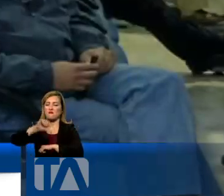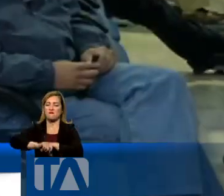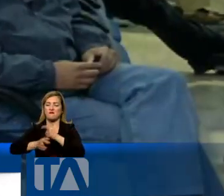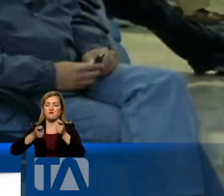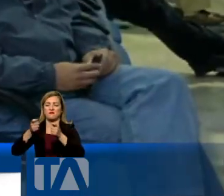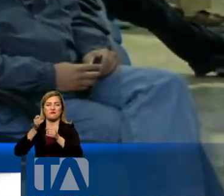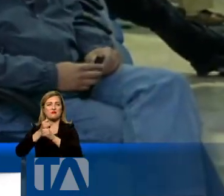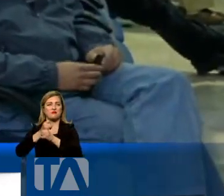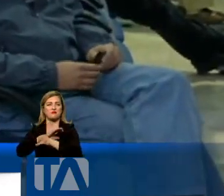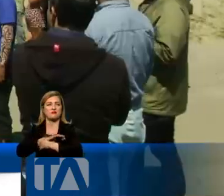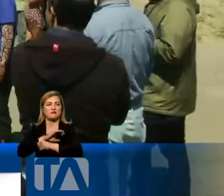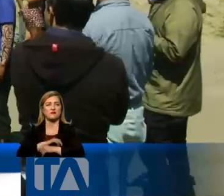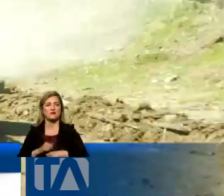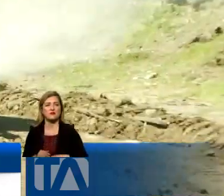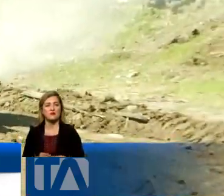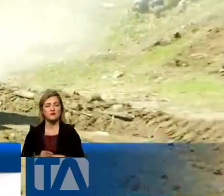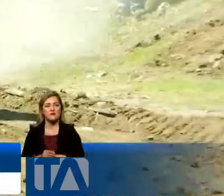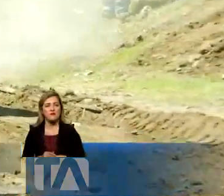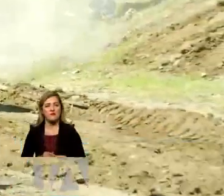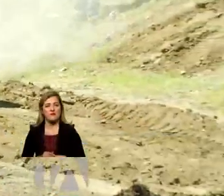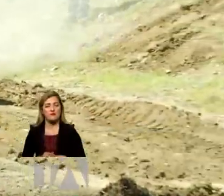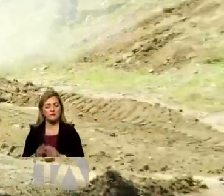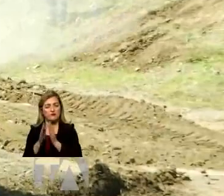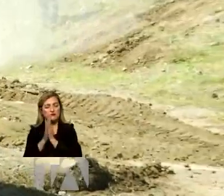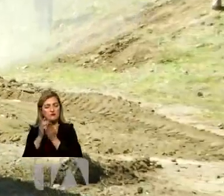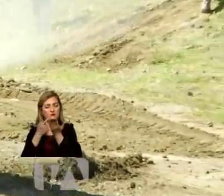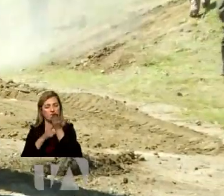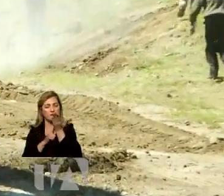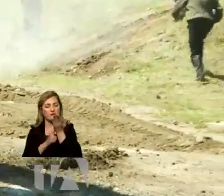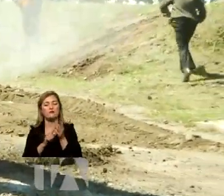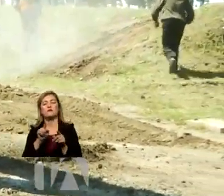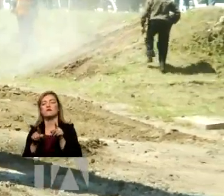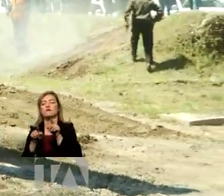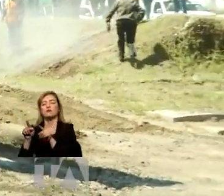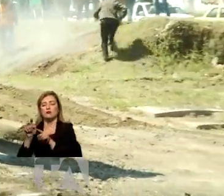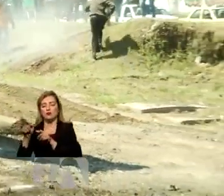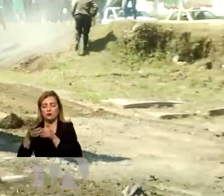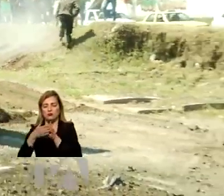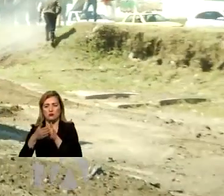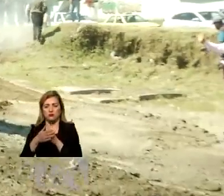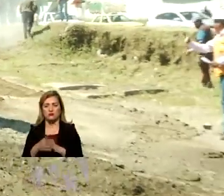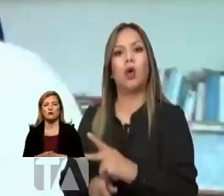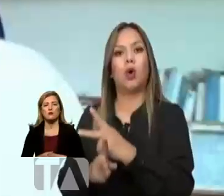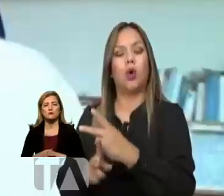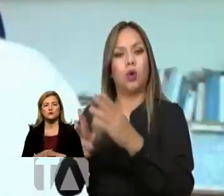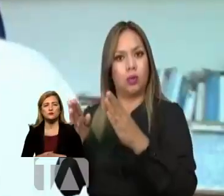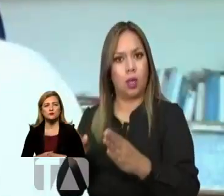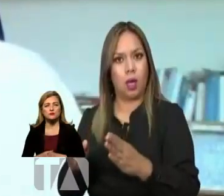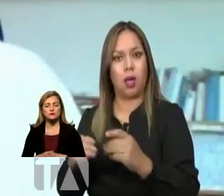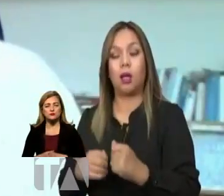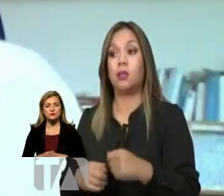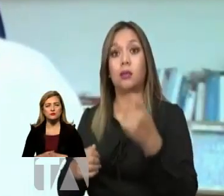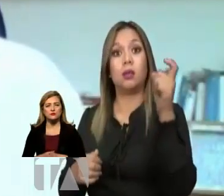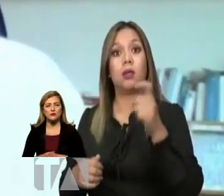dirigen las instituciones municipales. Incluso los ediles pidieron analizar si algunas de ellas deberían ser liquidadas. Deberíamos